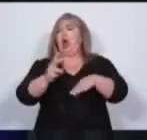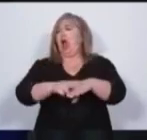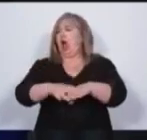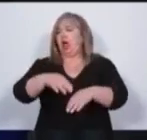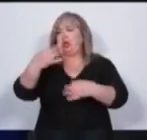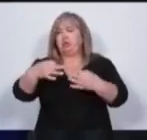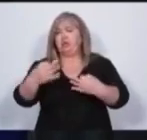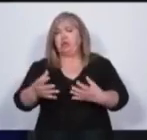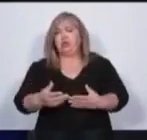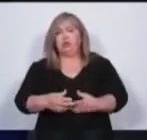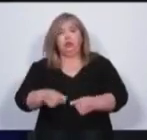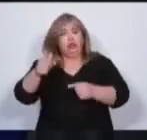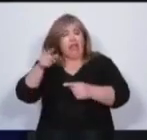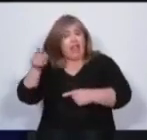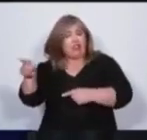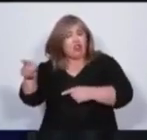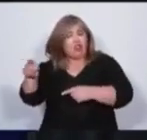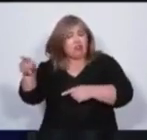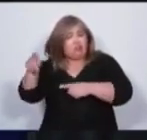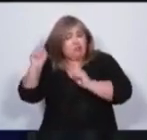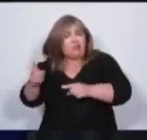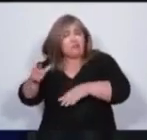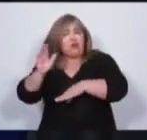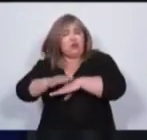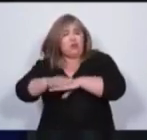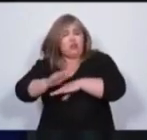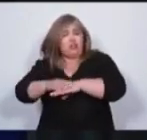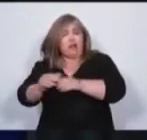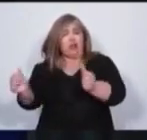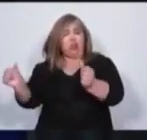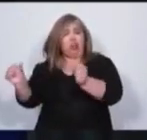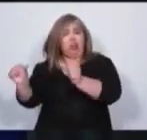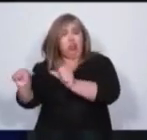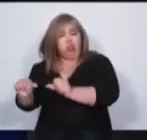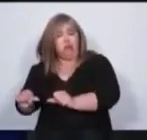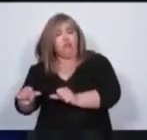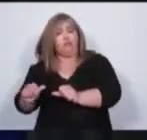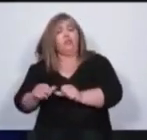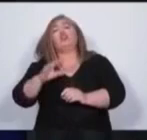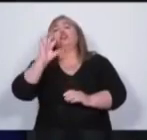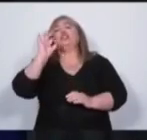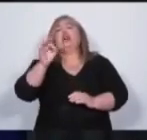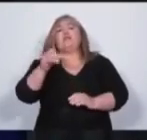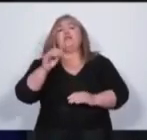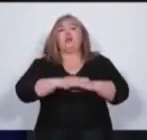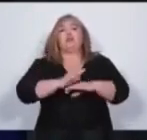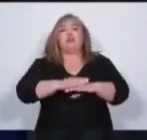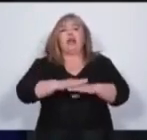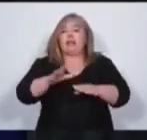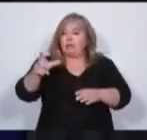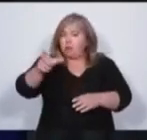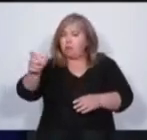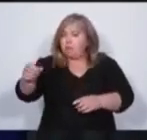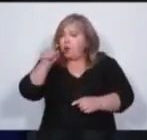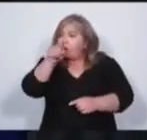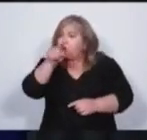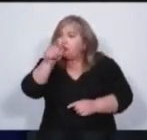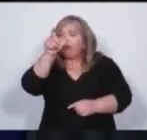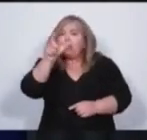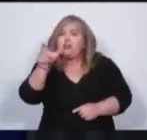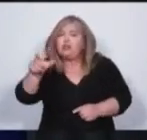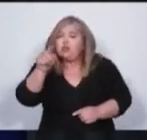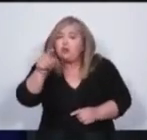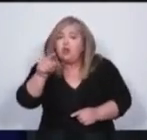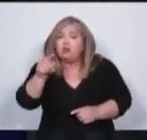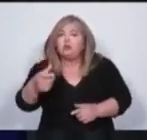responsables de esta debacle. Nosotros creemos que la participación ciudadana tiene que ir de la mano, de que vos audites y controles junto